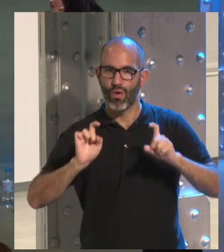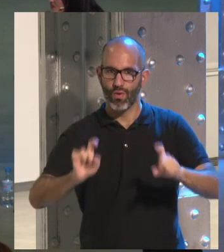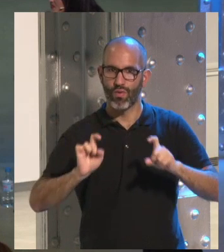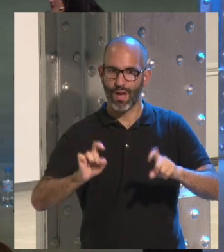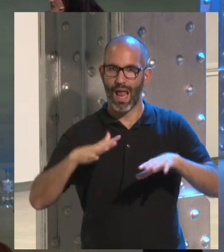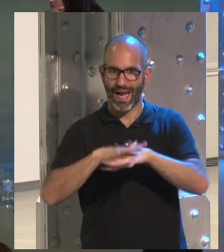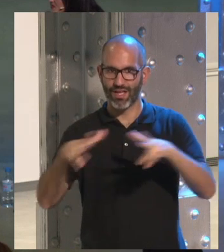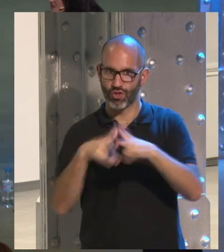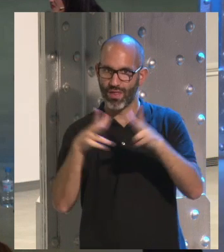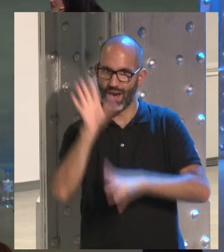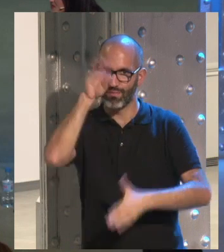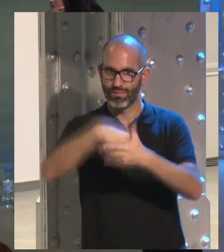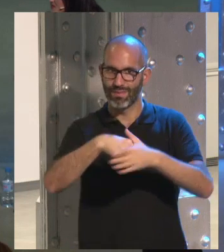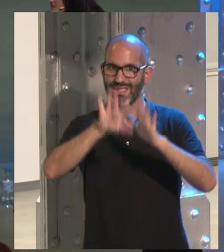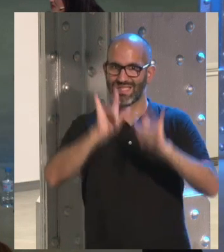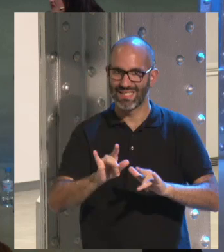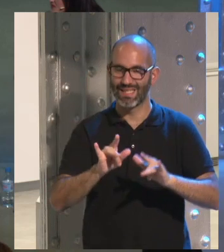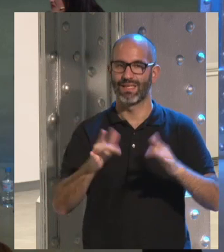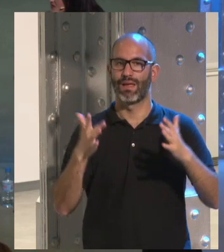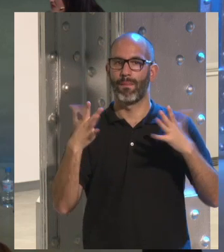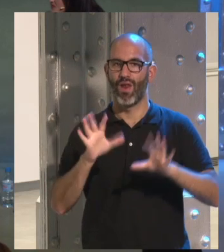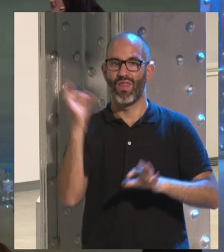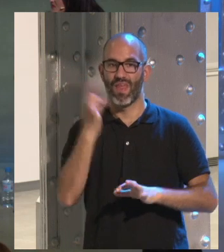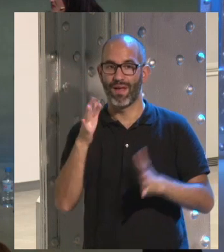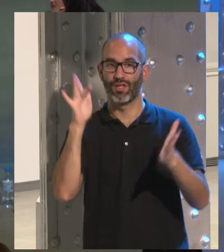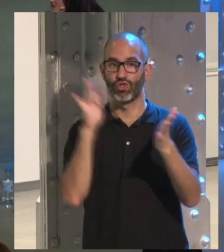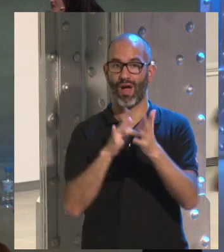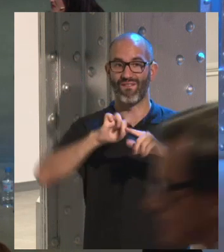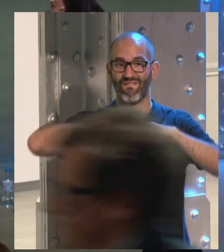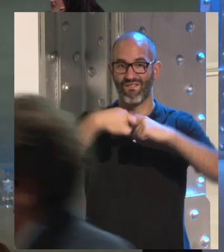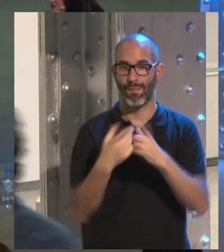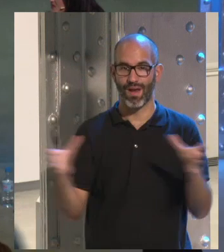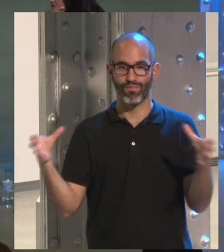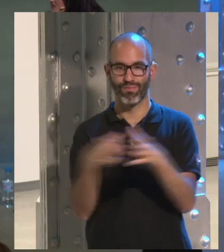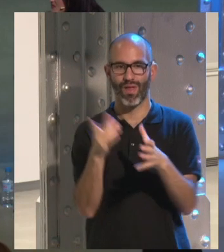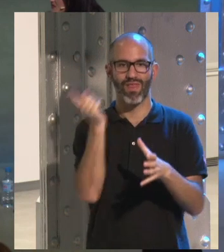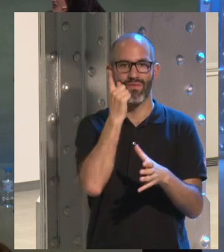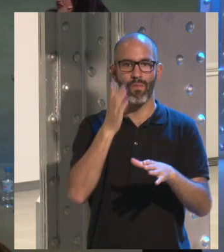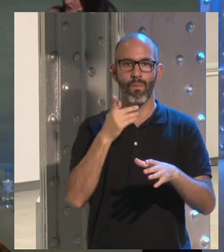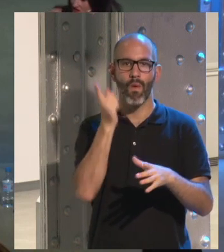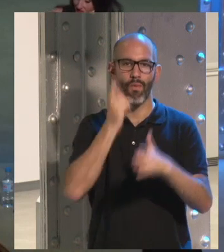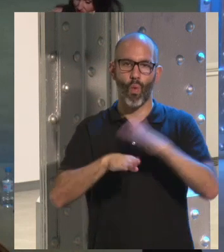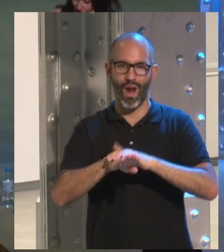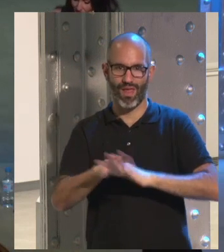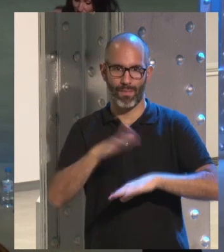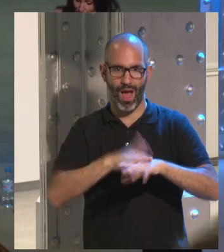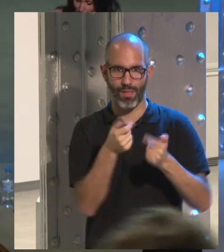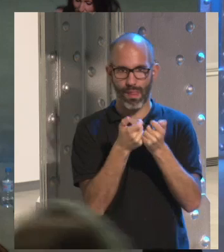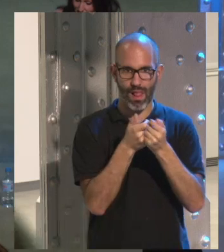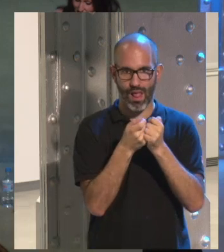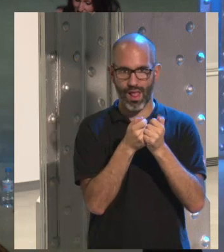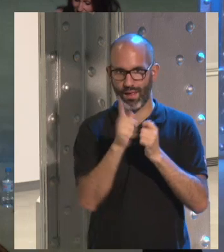uso de las redes sociales comenzando por dejar los móviles en el cajón cuando la familia se junta ¿qué pensáis sobre eso? sobre esas